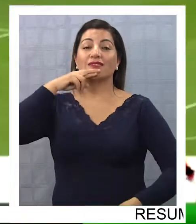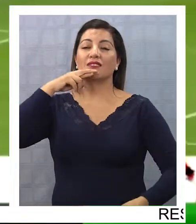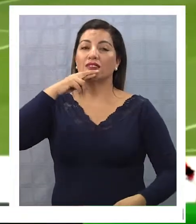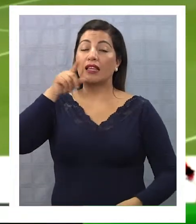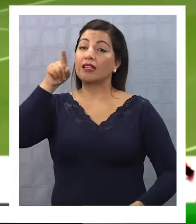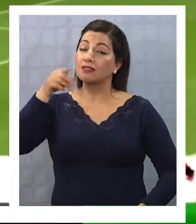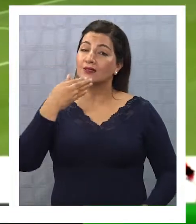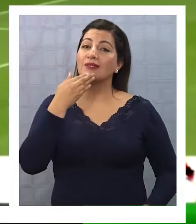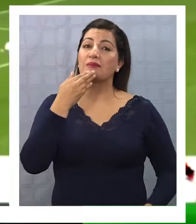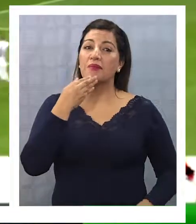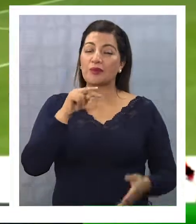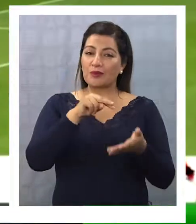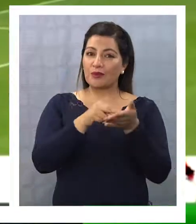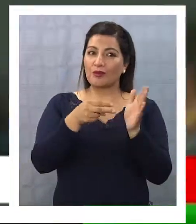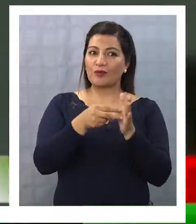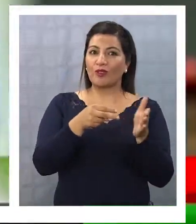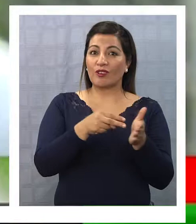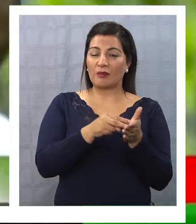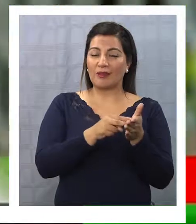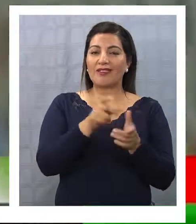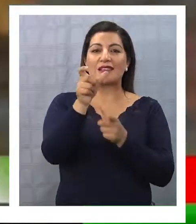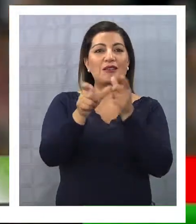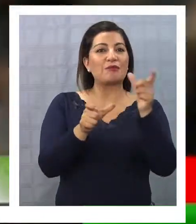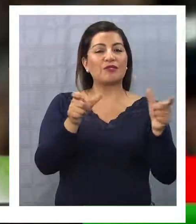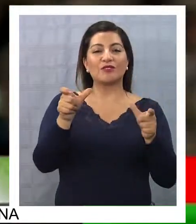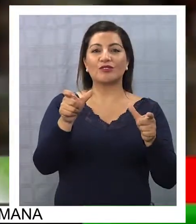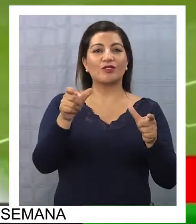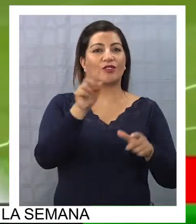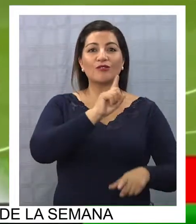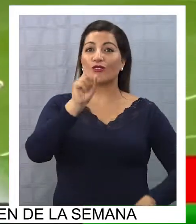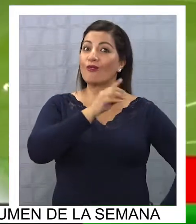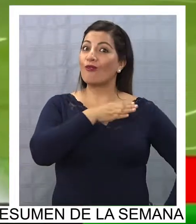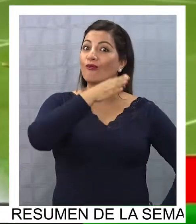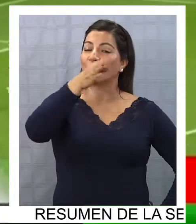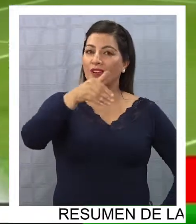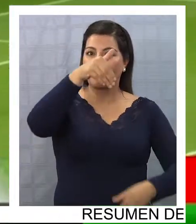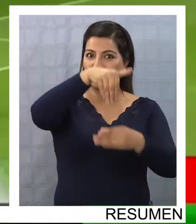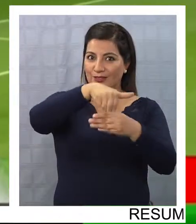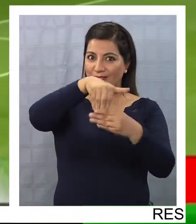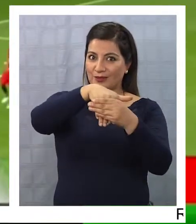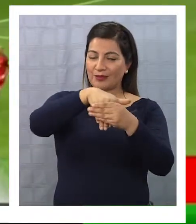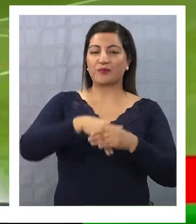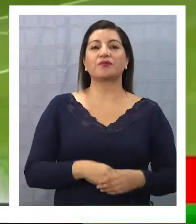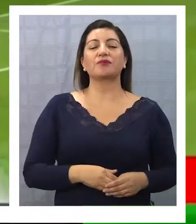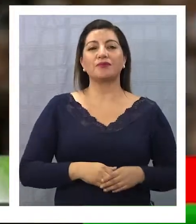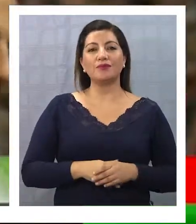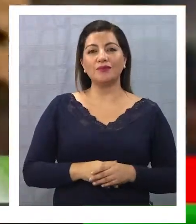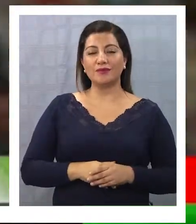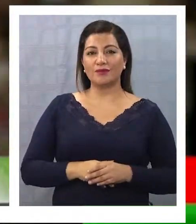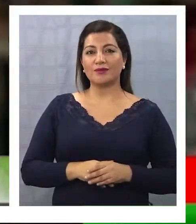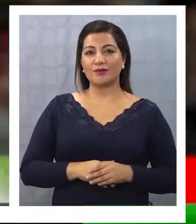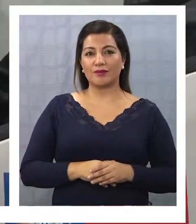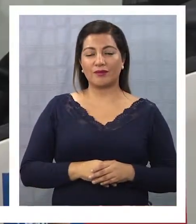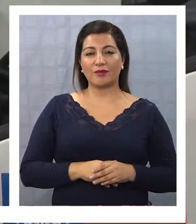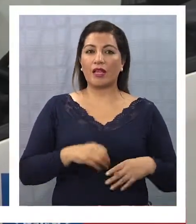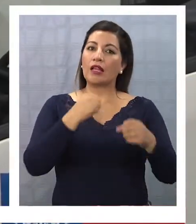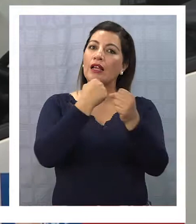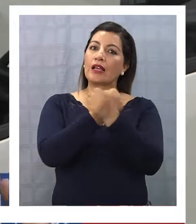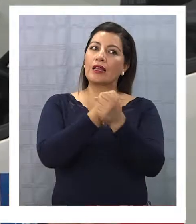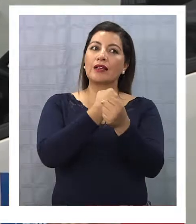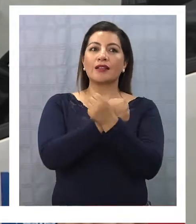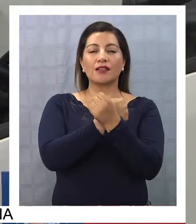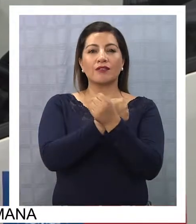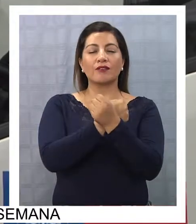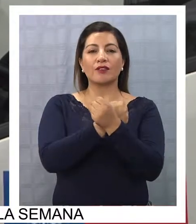tener incidencia y sería una excusa para la poca convocatoria de votantes. Ya carabineros de las Fuerzas